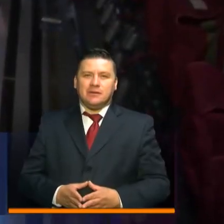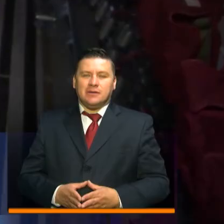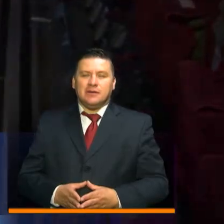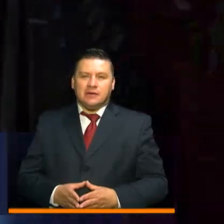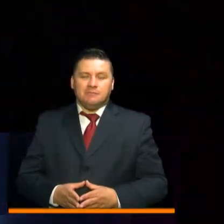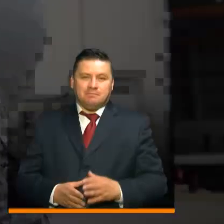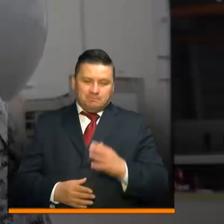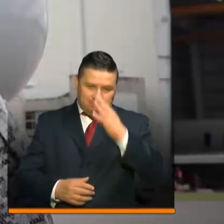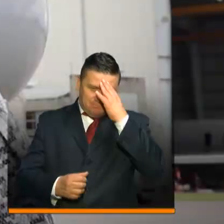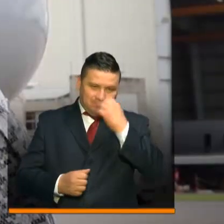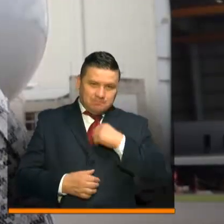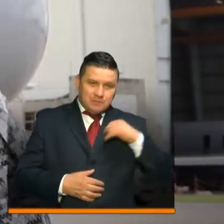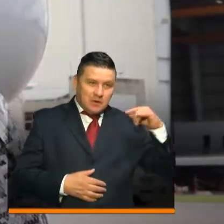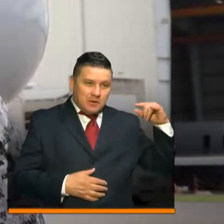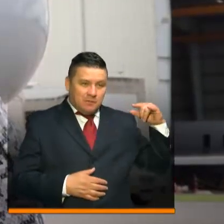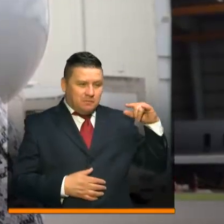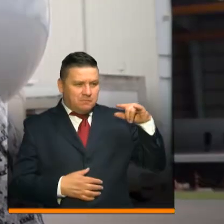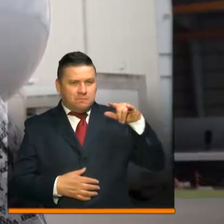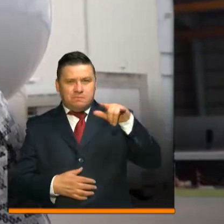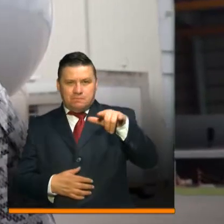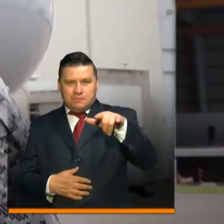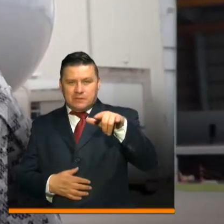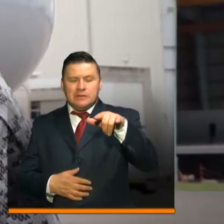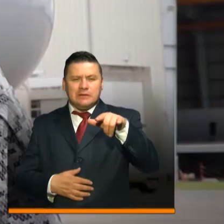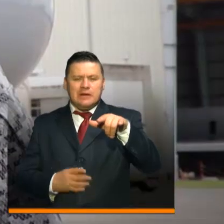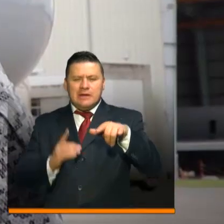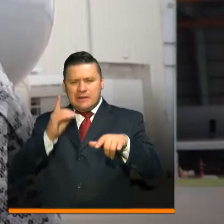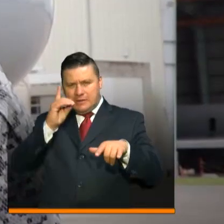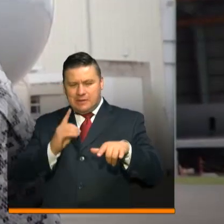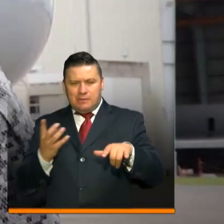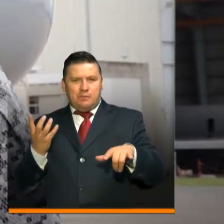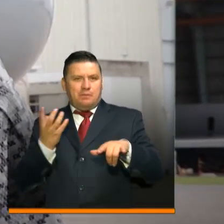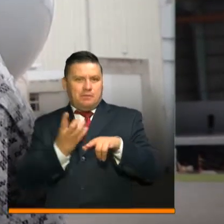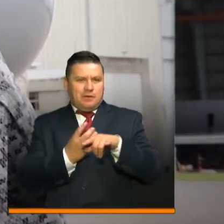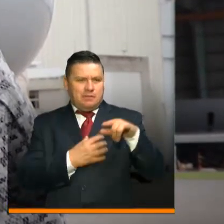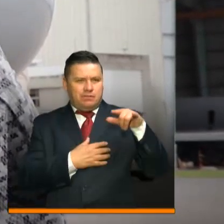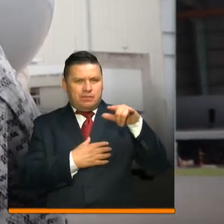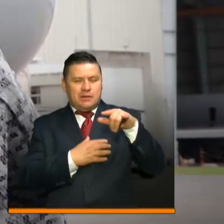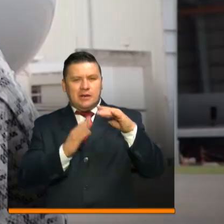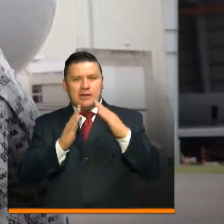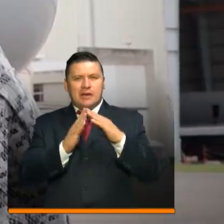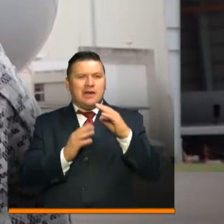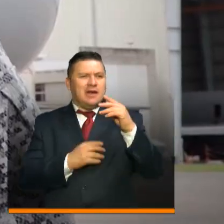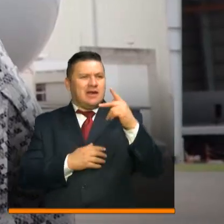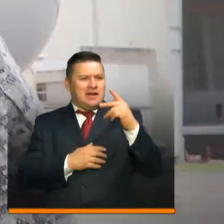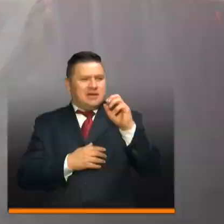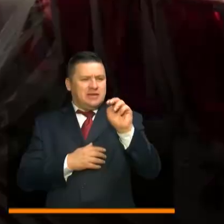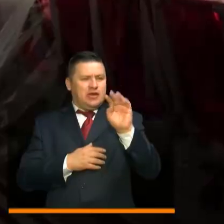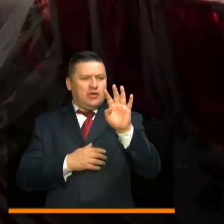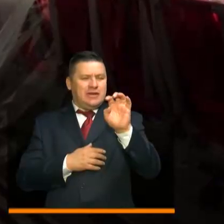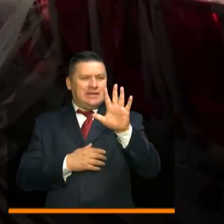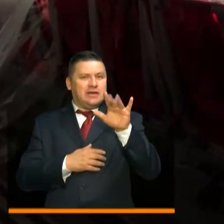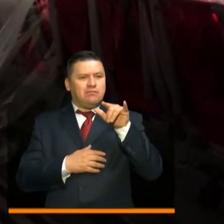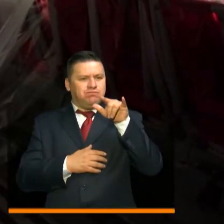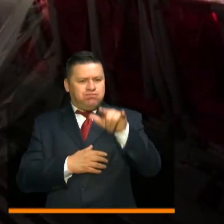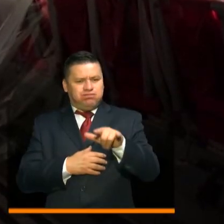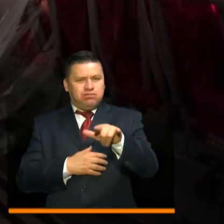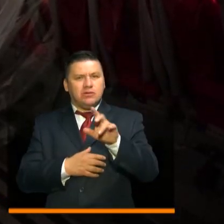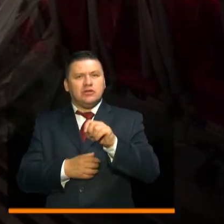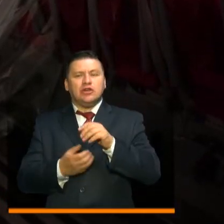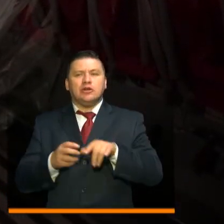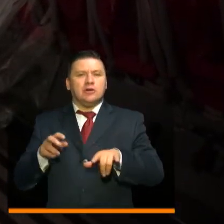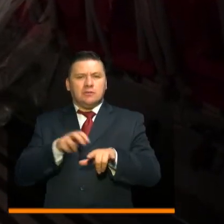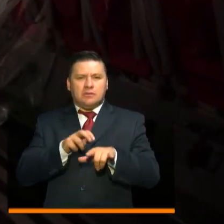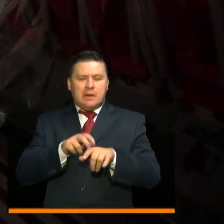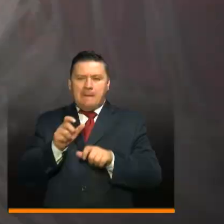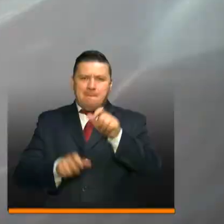La Fuerza Aérea Colombiana, a través del Comandor de Transporte Militar, ha decidido adoptar los aeronaves Casa 295 en una configuración que nos permita el traslado